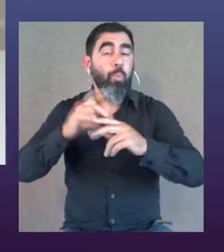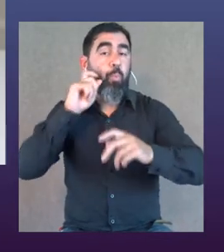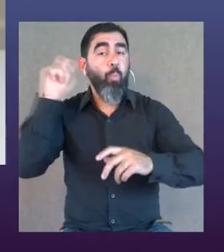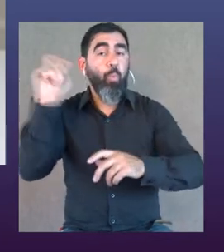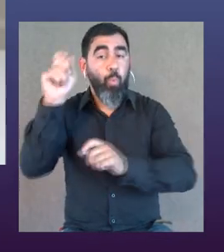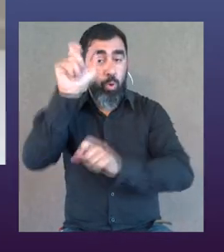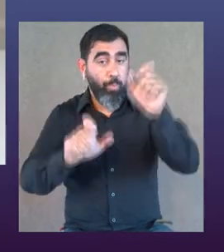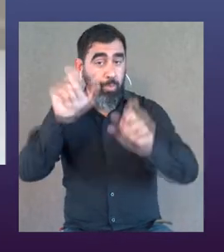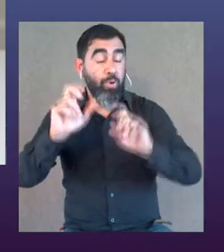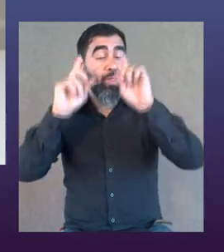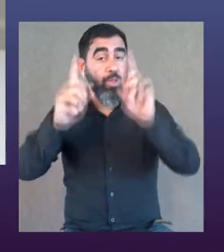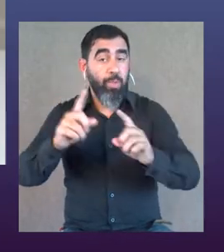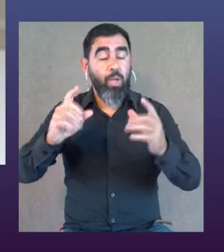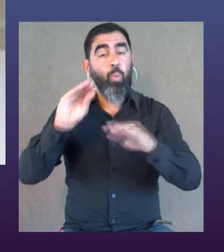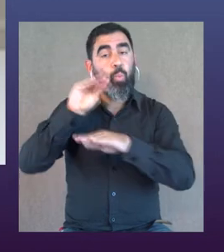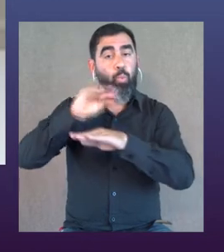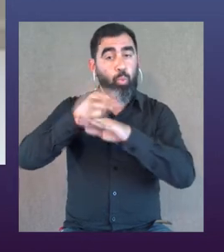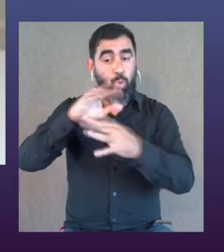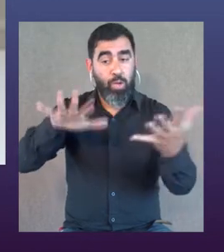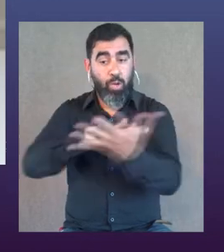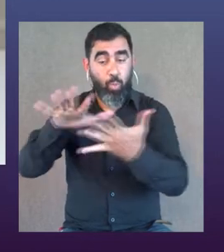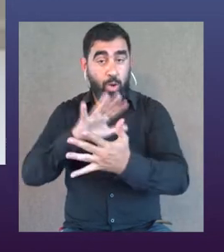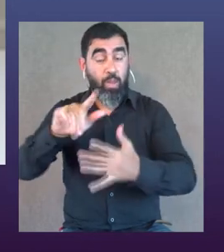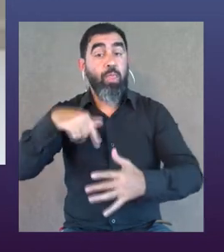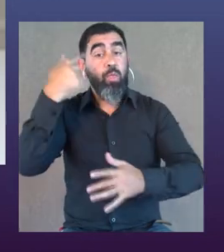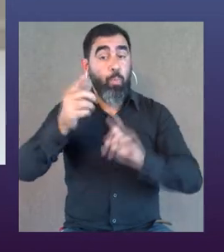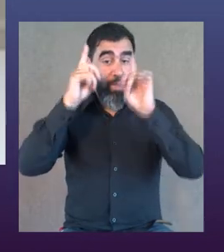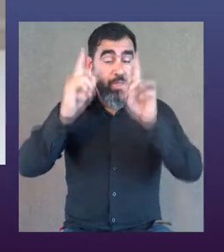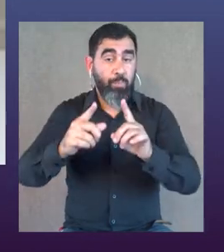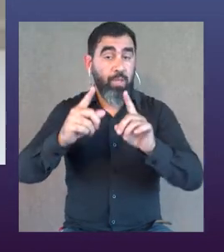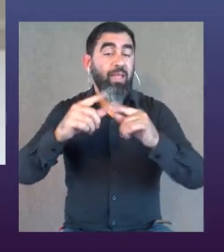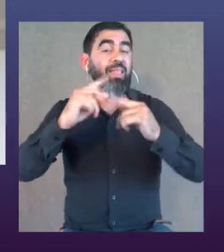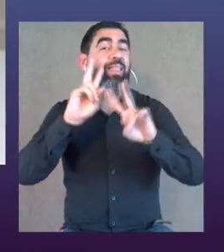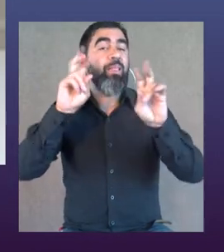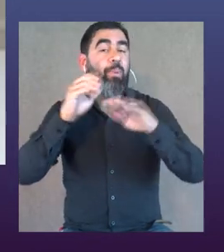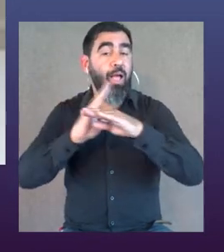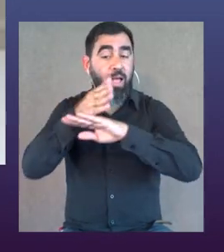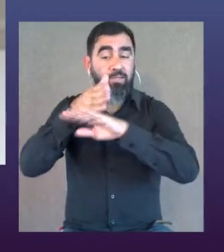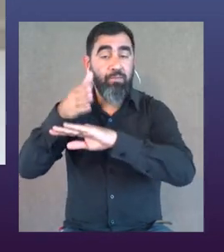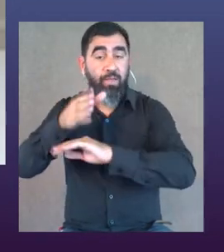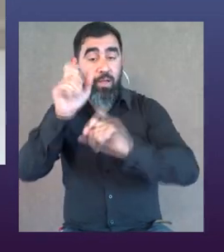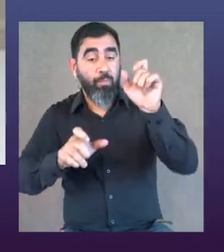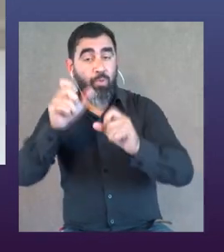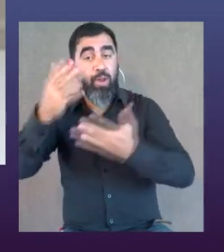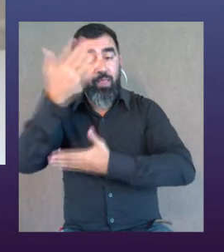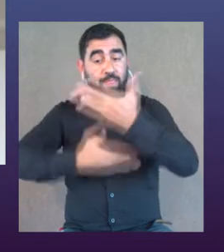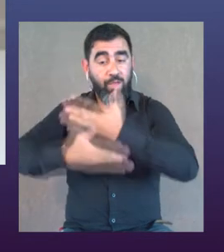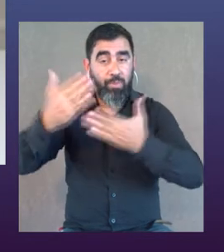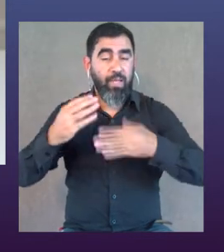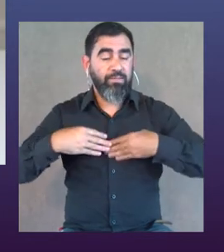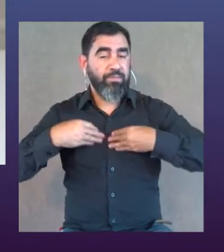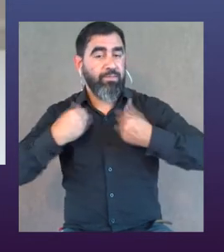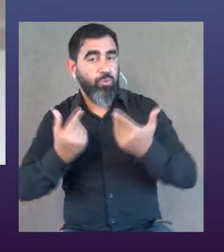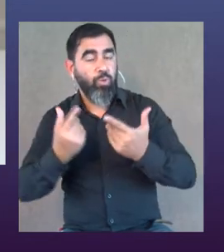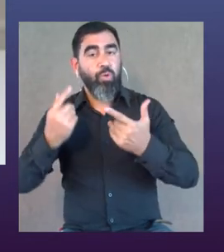llamamos de pública concurrencia. Por supuesto, también los espacios culturales. Y luego, pues claro, todas esas medidas de accesibilidad para personas